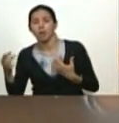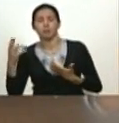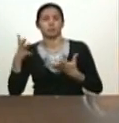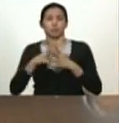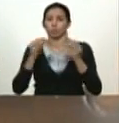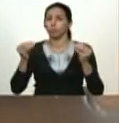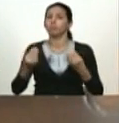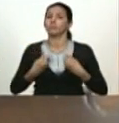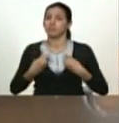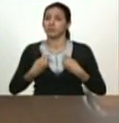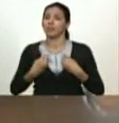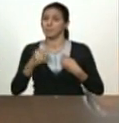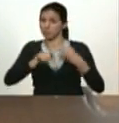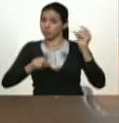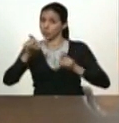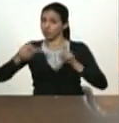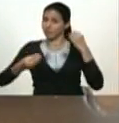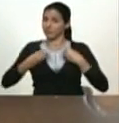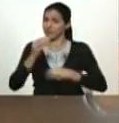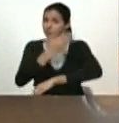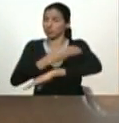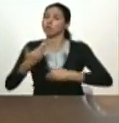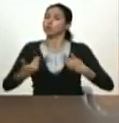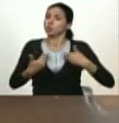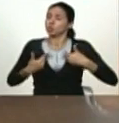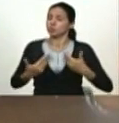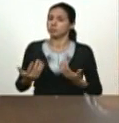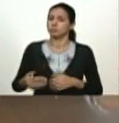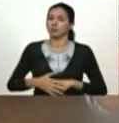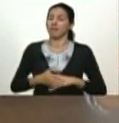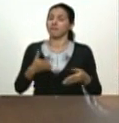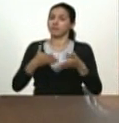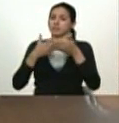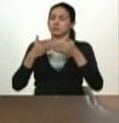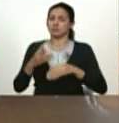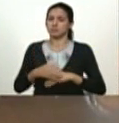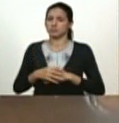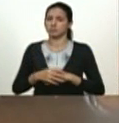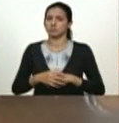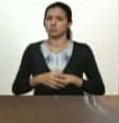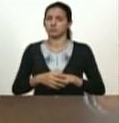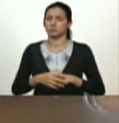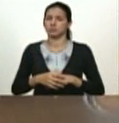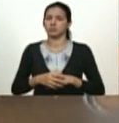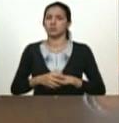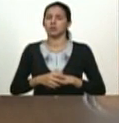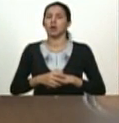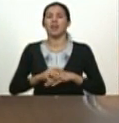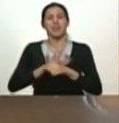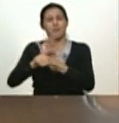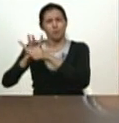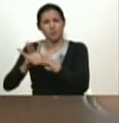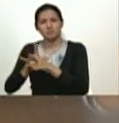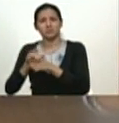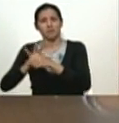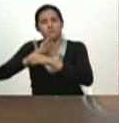por ejemplo hay que tener una política comunicacional nueva por la frontera porque la influencia que tienen